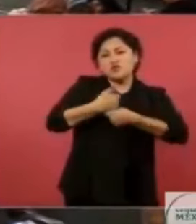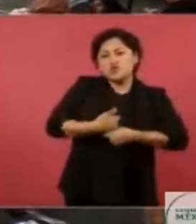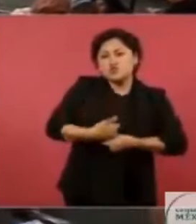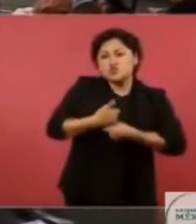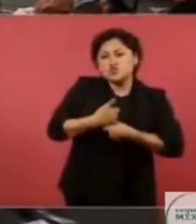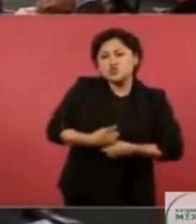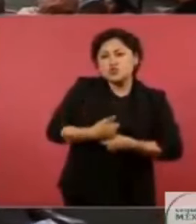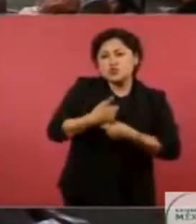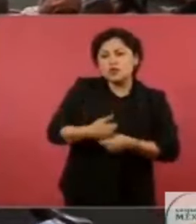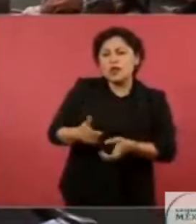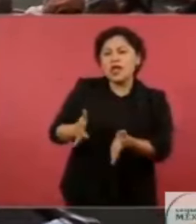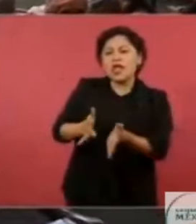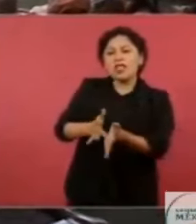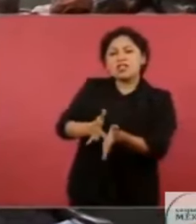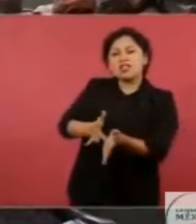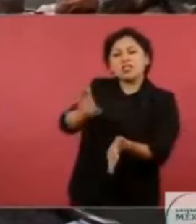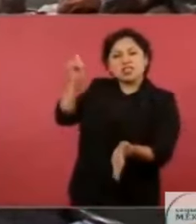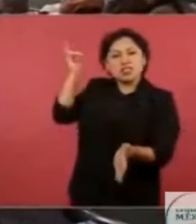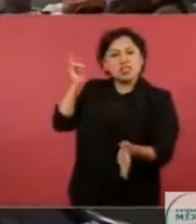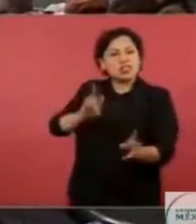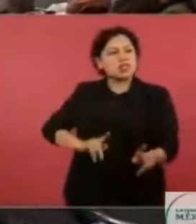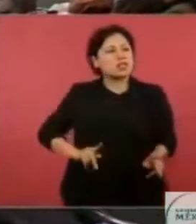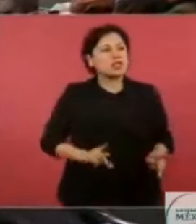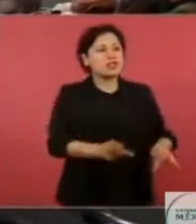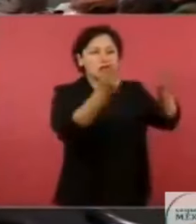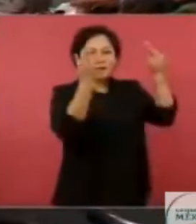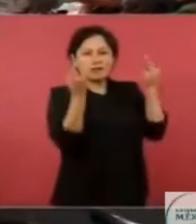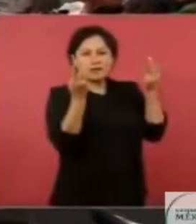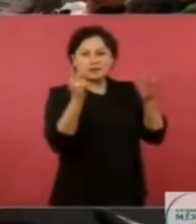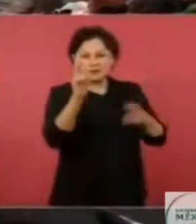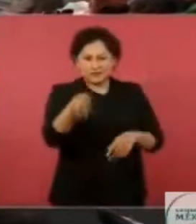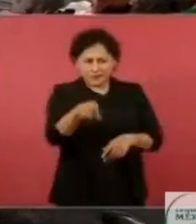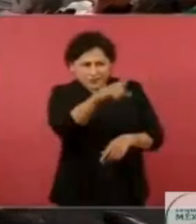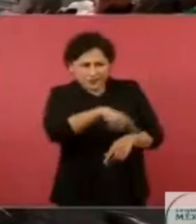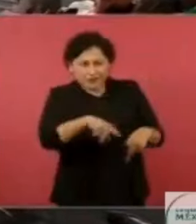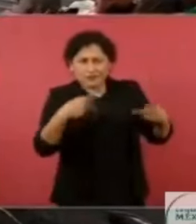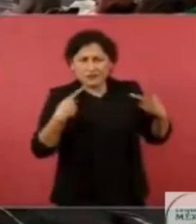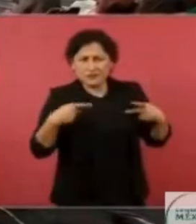Es gente completamente inmoral, sin escrúpulos.